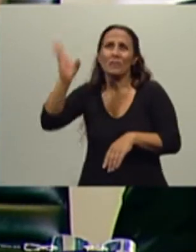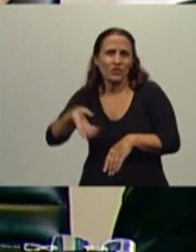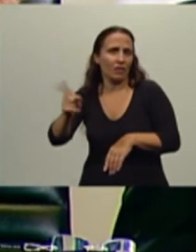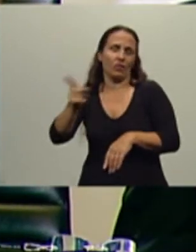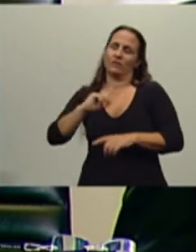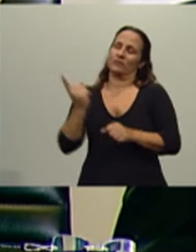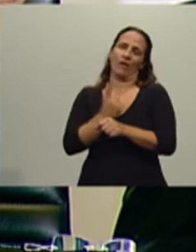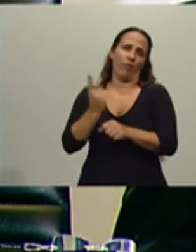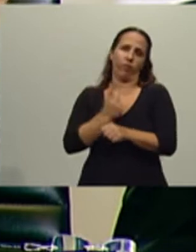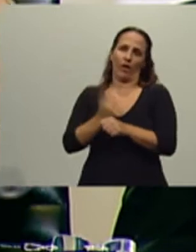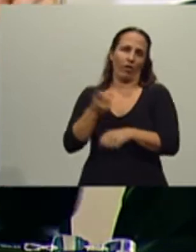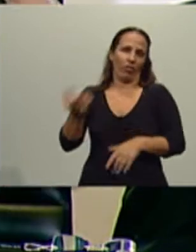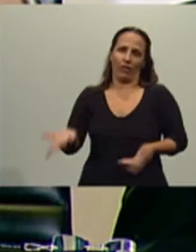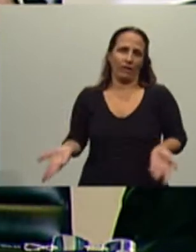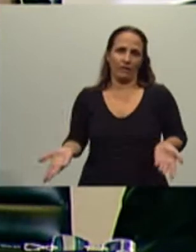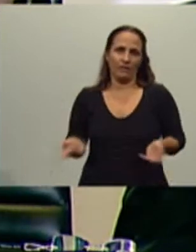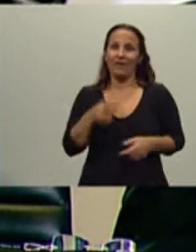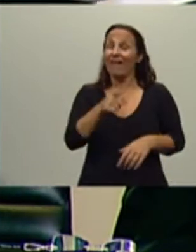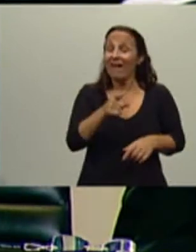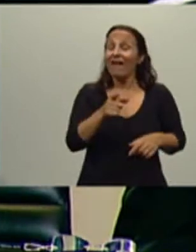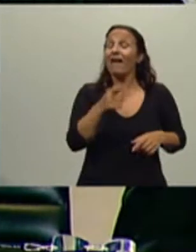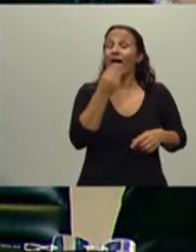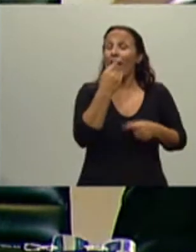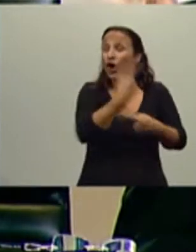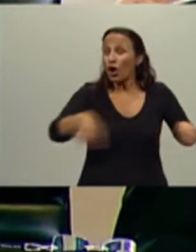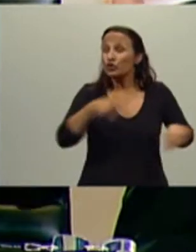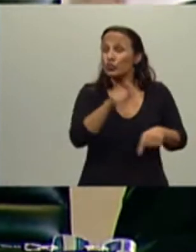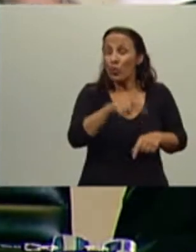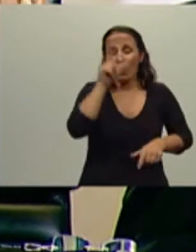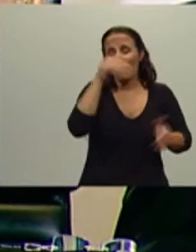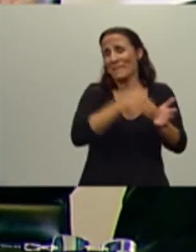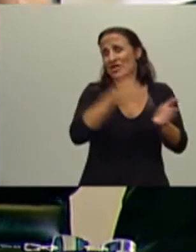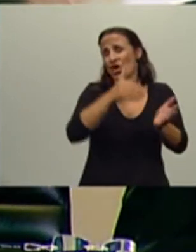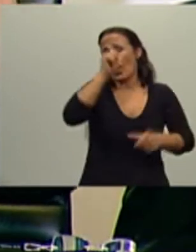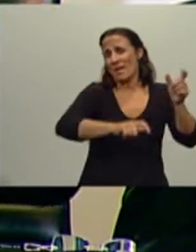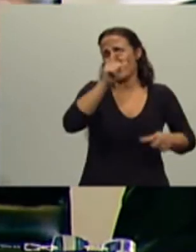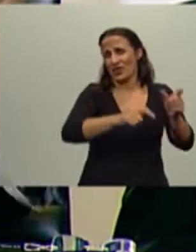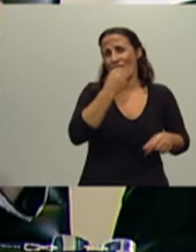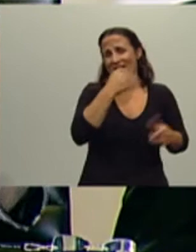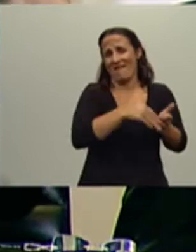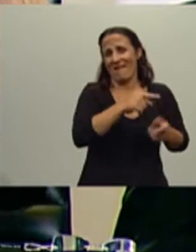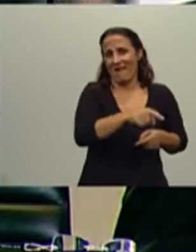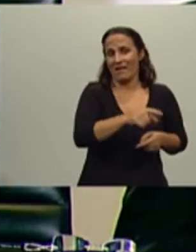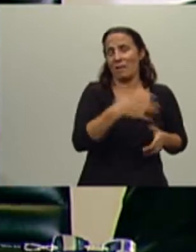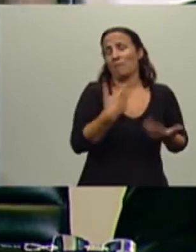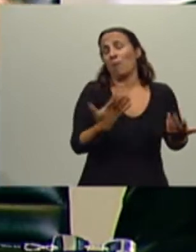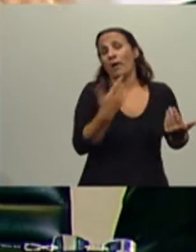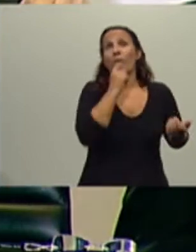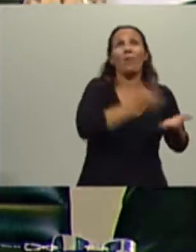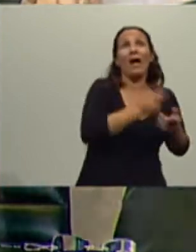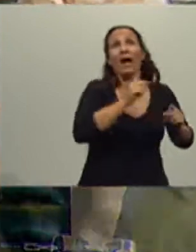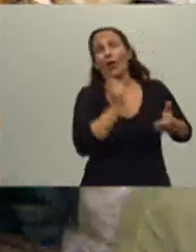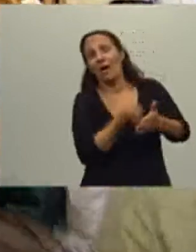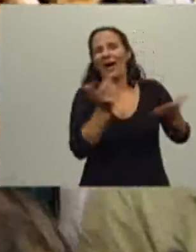consumo, entonces, además, como son millones los consumidores, también diversifican el riesgo, con lo cual la